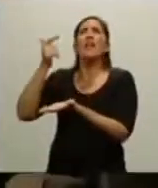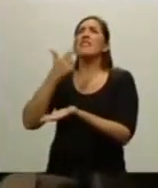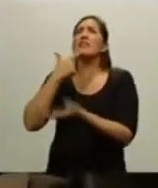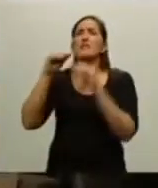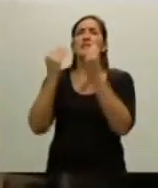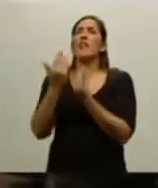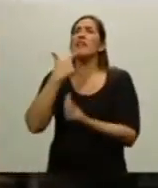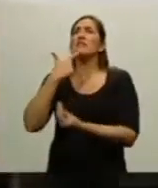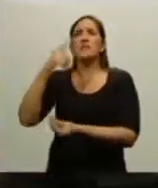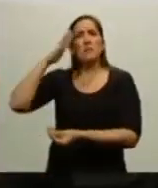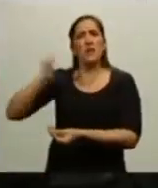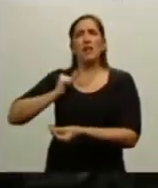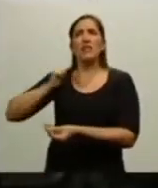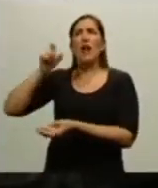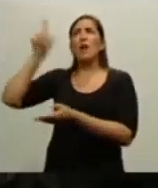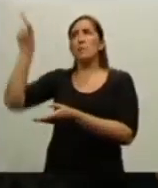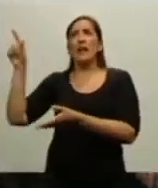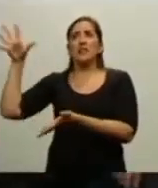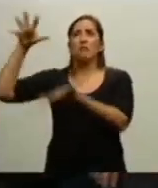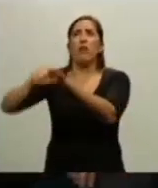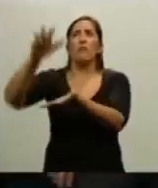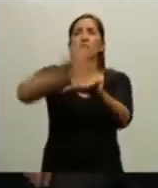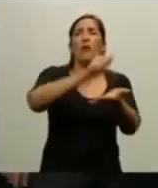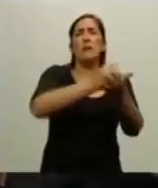de carácter militar, la mayoría son ingleses,